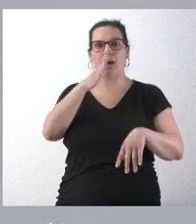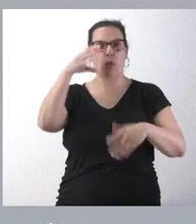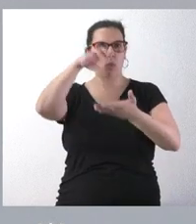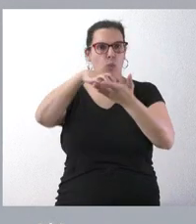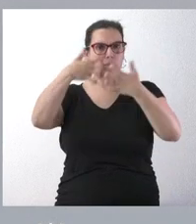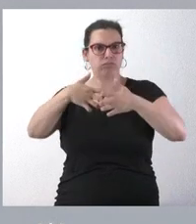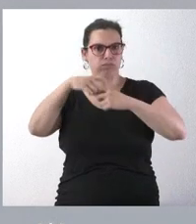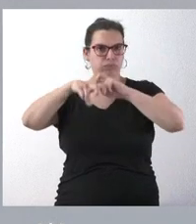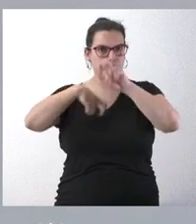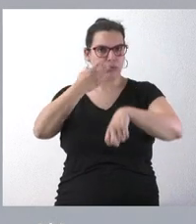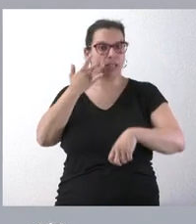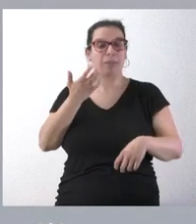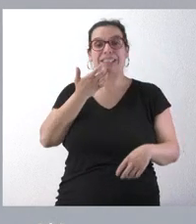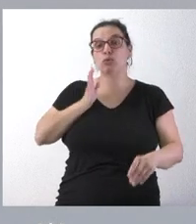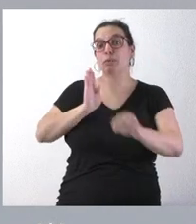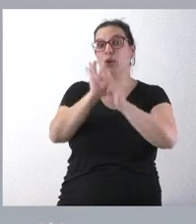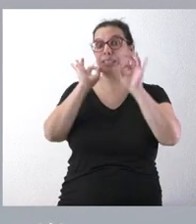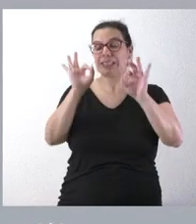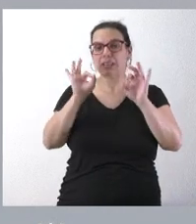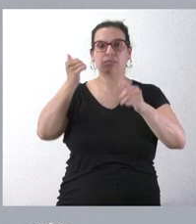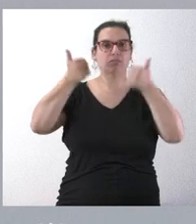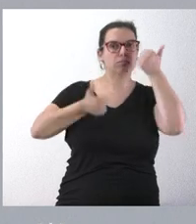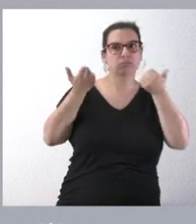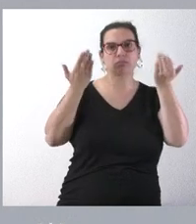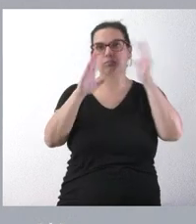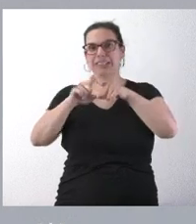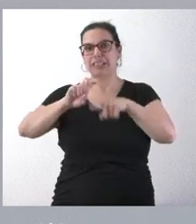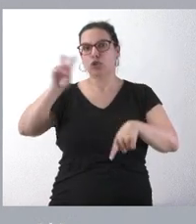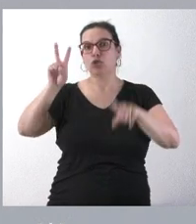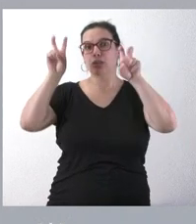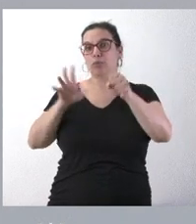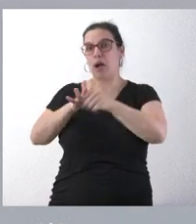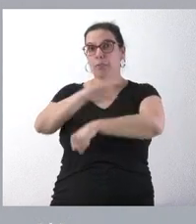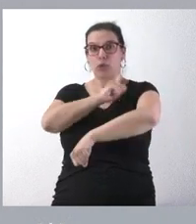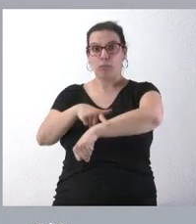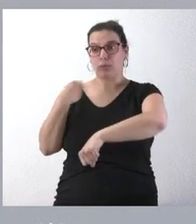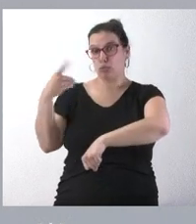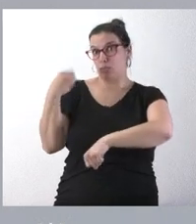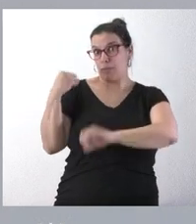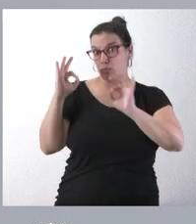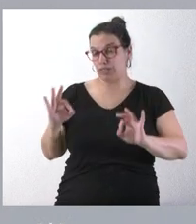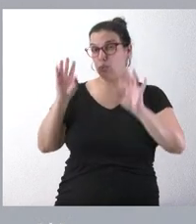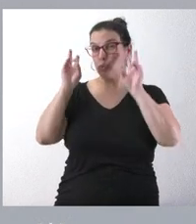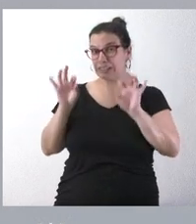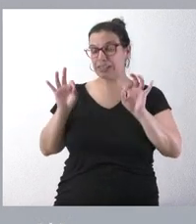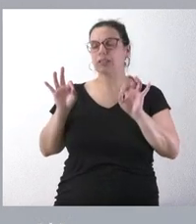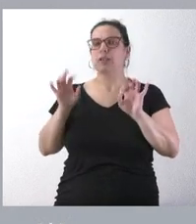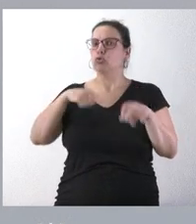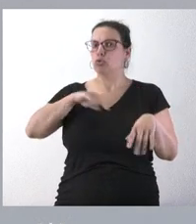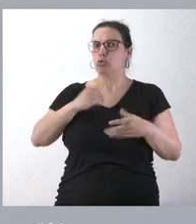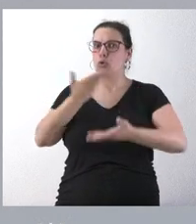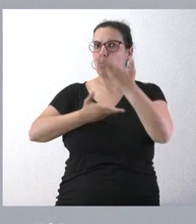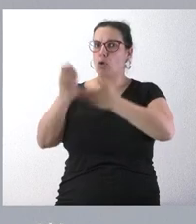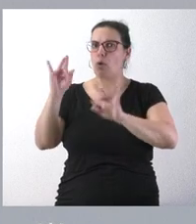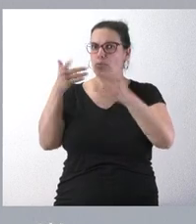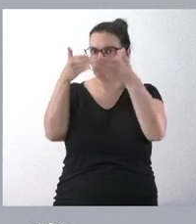Y si hay algunas subvenciones en concurrencia, otras características en el ámbito del deporte que usted plantea muy específicamente, pues, lógicamente, nosotros estamos dispuestos a colaborar